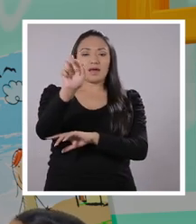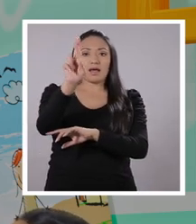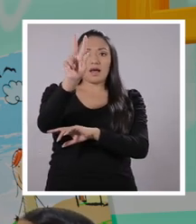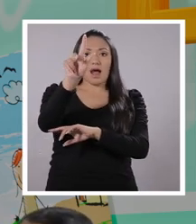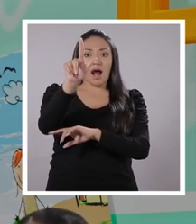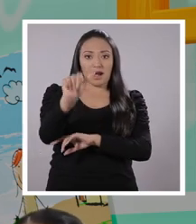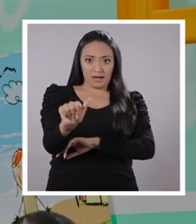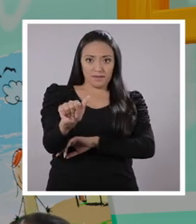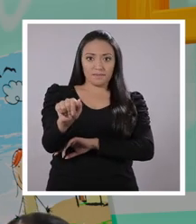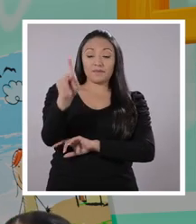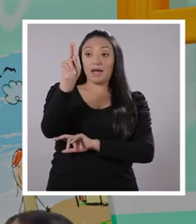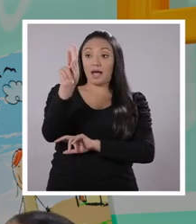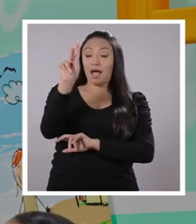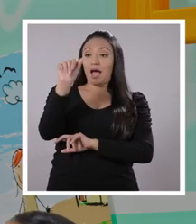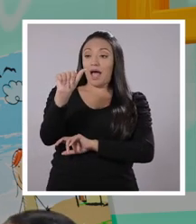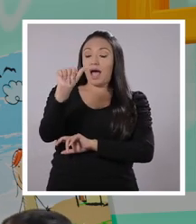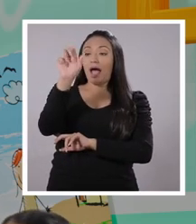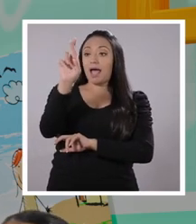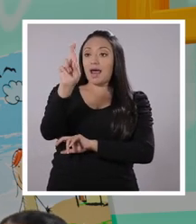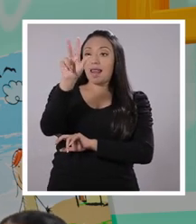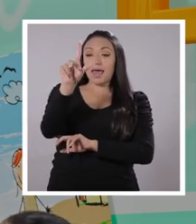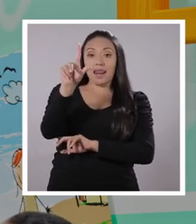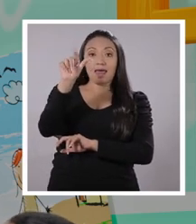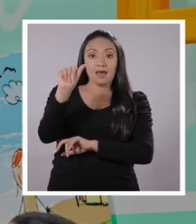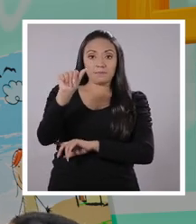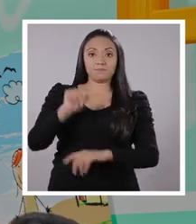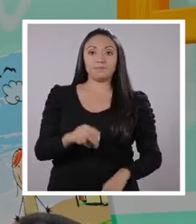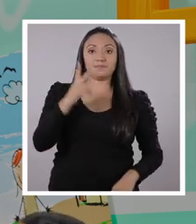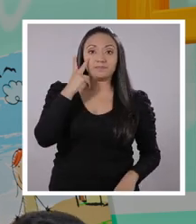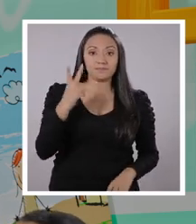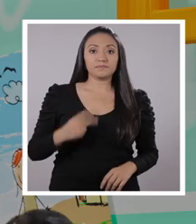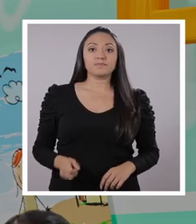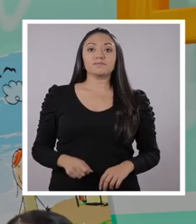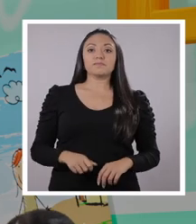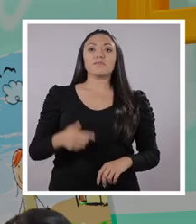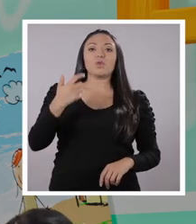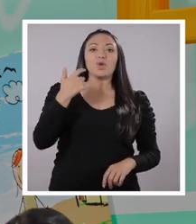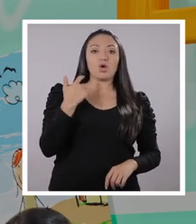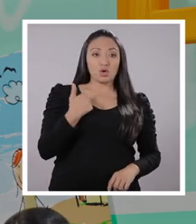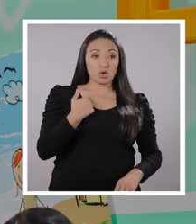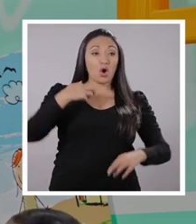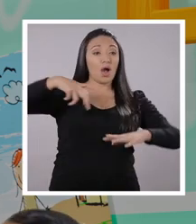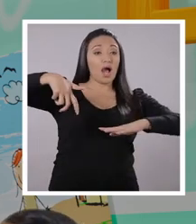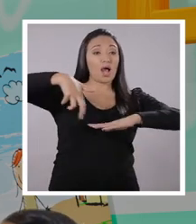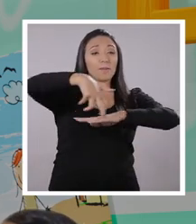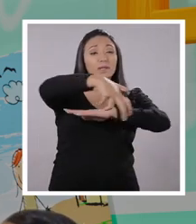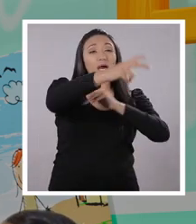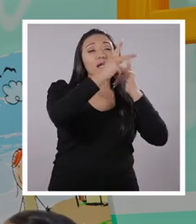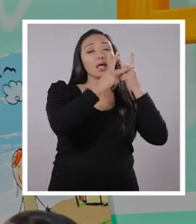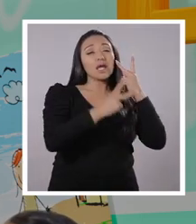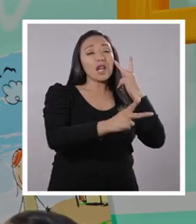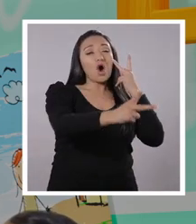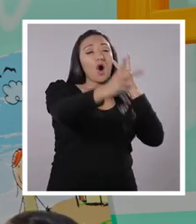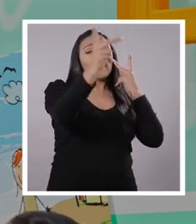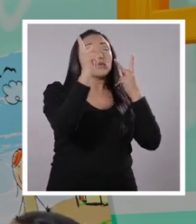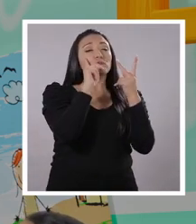Claro. Muy bien. Aquí está el nombre, Carla, con sus letras, K-A-R-L-A. Veamos qué dice.